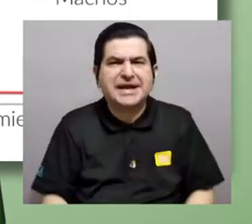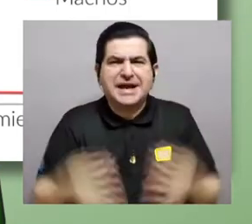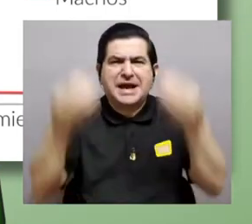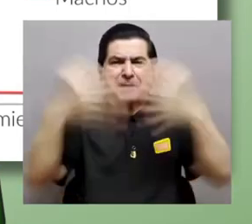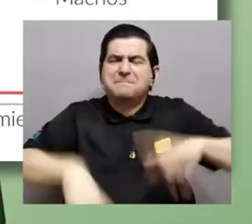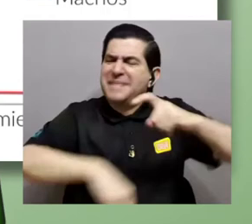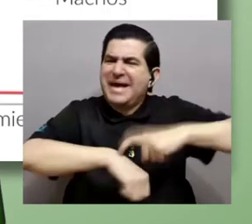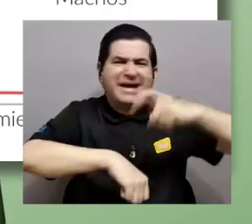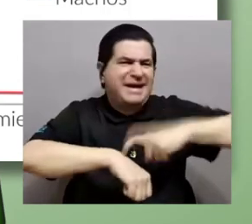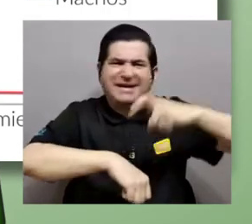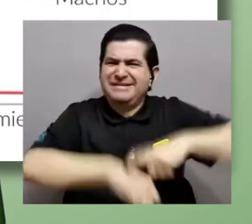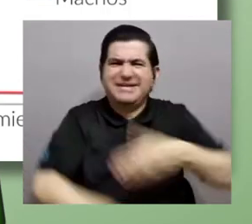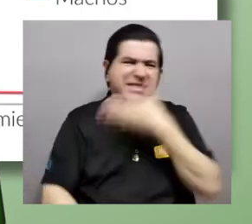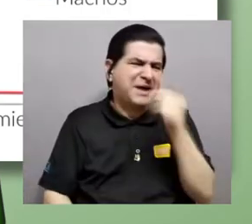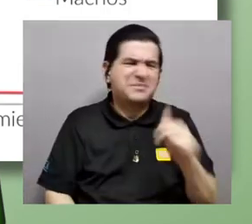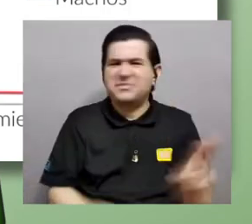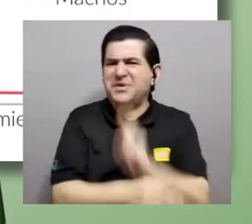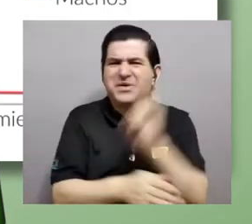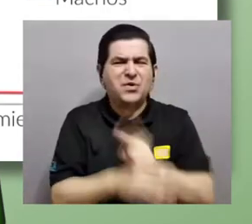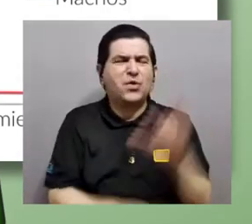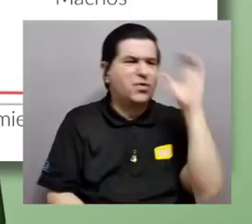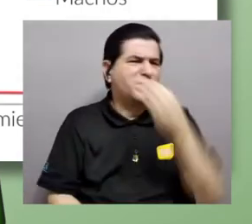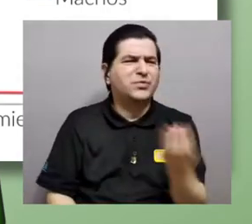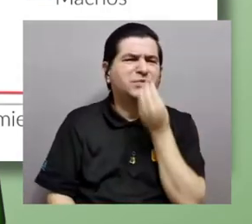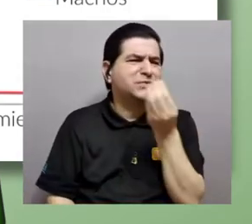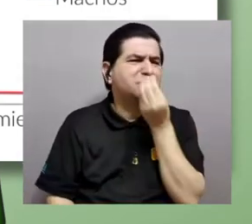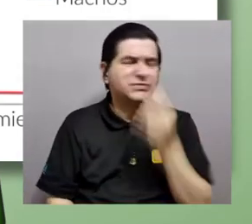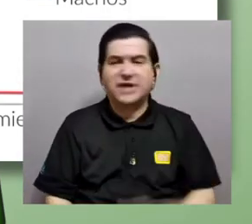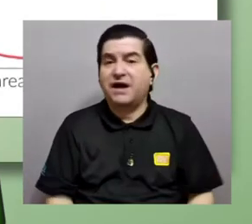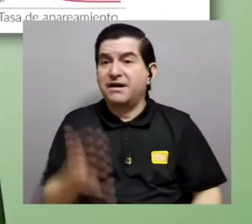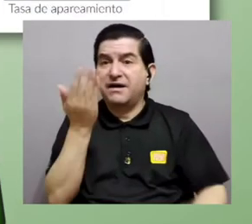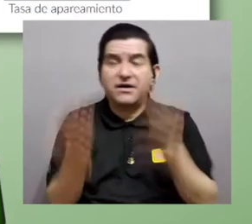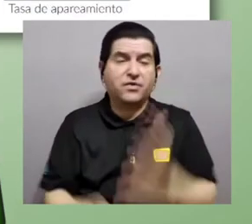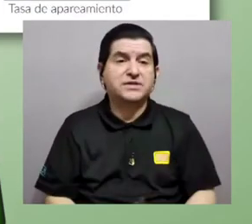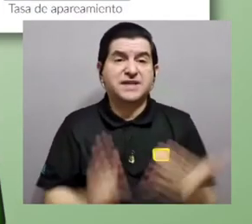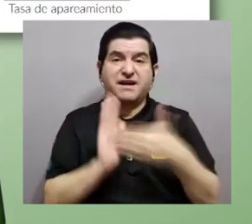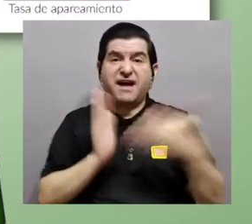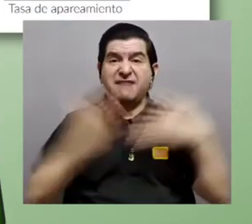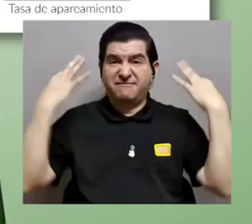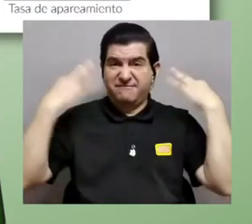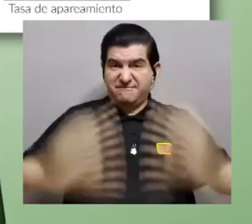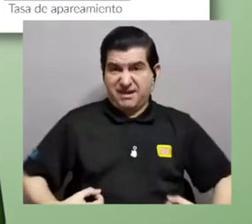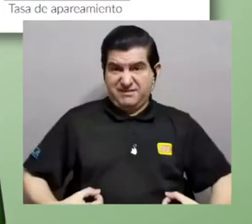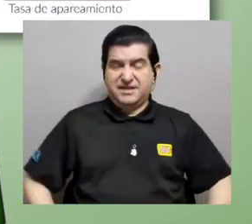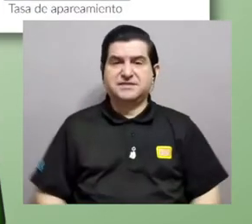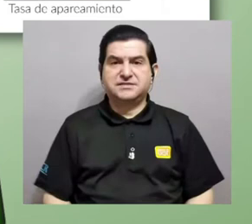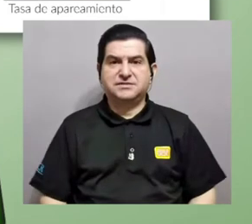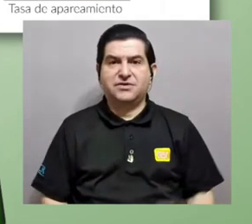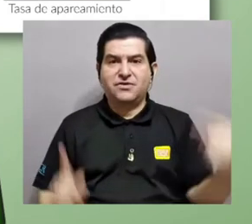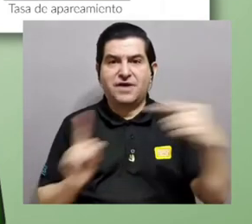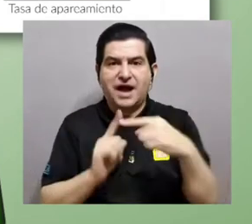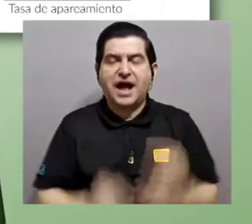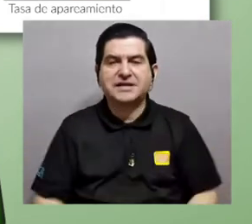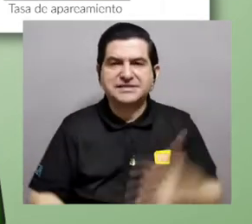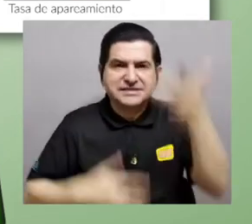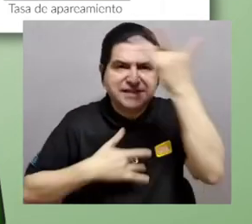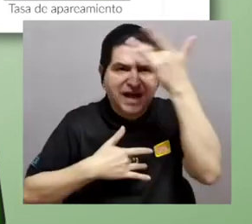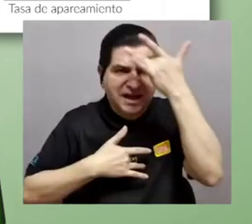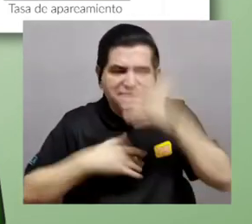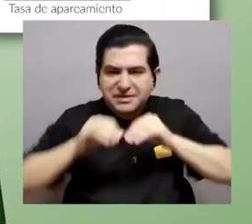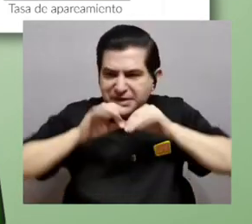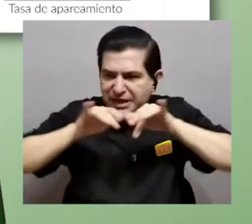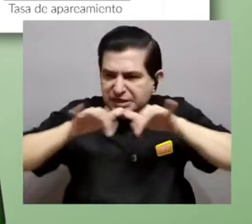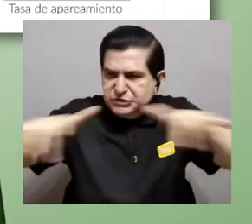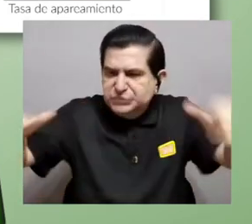tiempo, que sería mejor invertido buscando comida, puede causar daño físico, e incluso la transmisión de enfermedades sexuales.